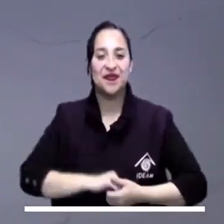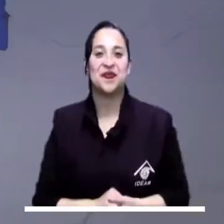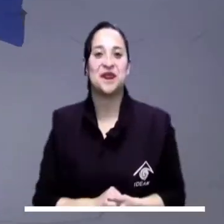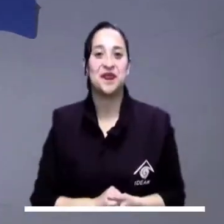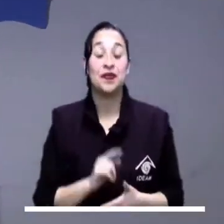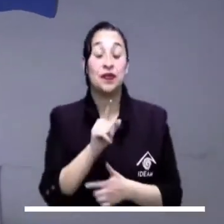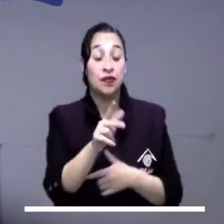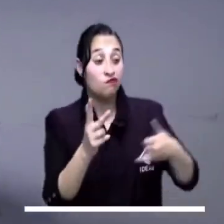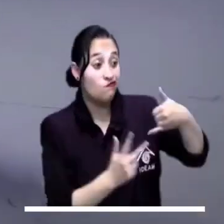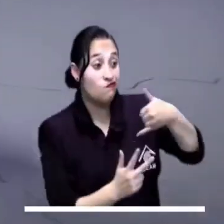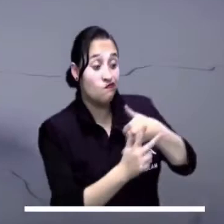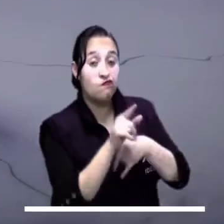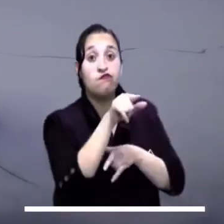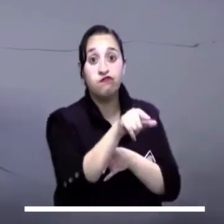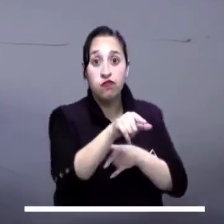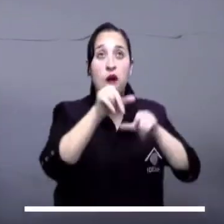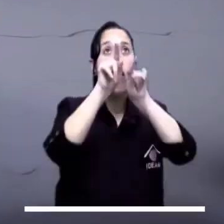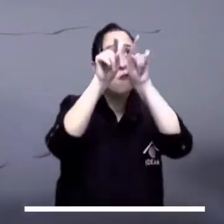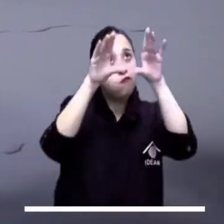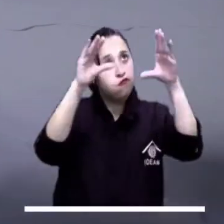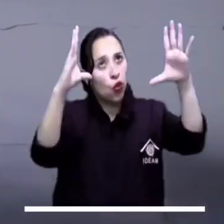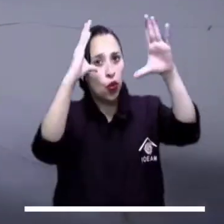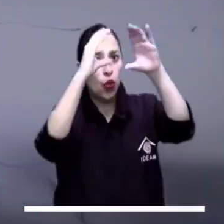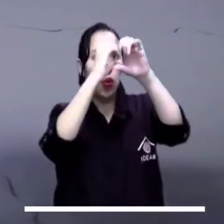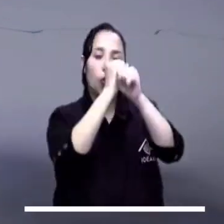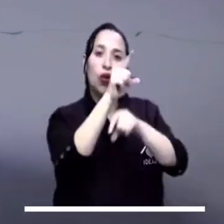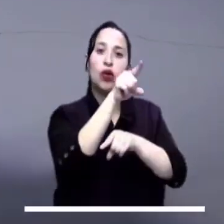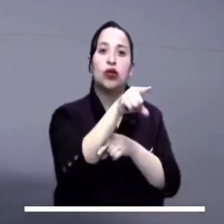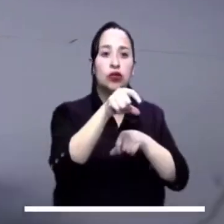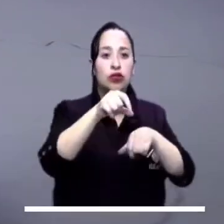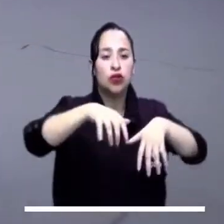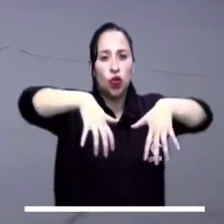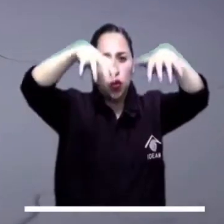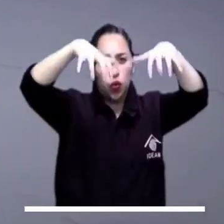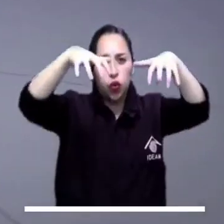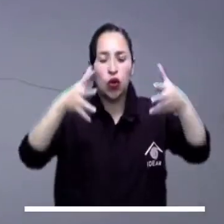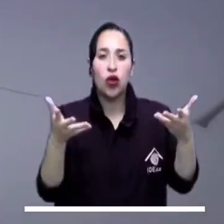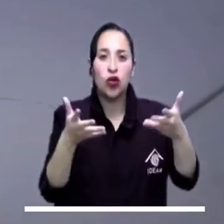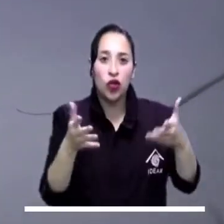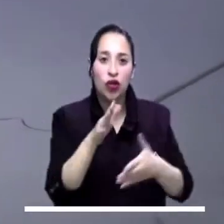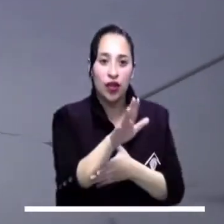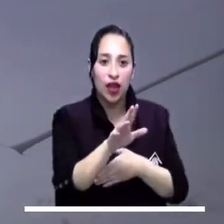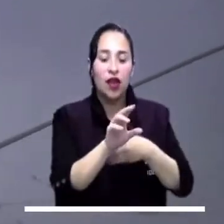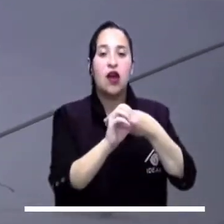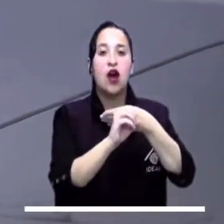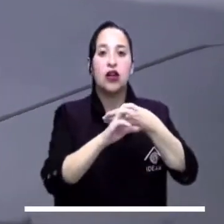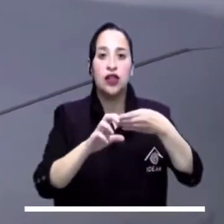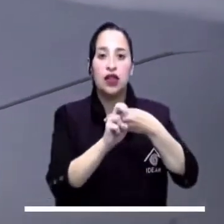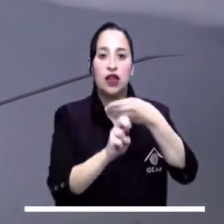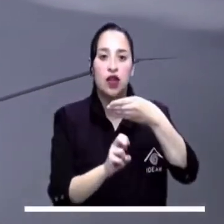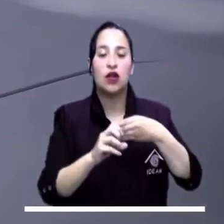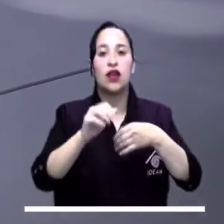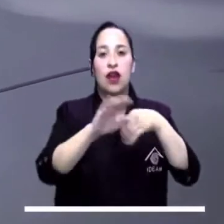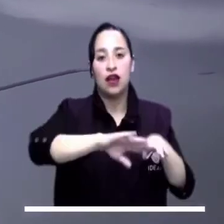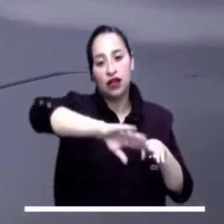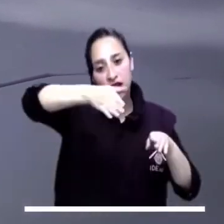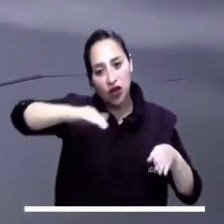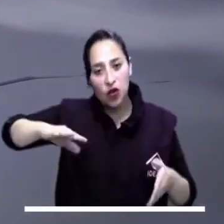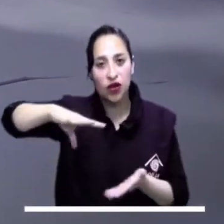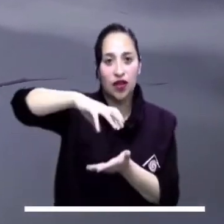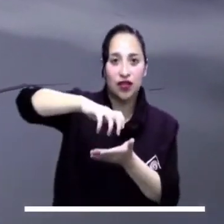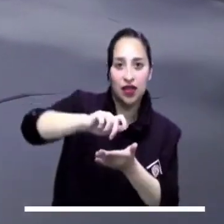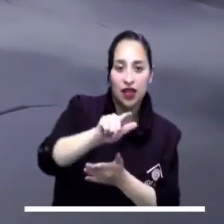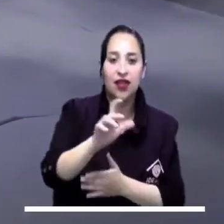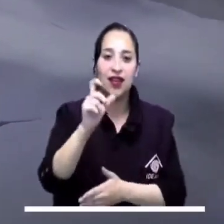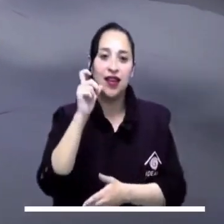Nariño. Nuestra región andina espera cielo con alta nubosidad y algunas lluvias pueden caer sobre el occidente y norte de Antioquia, centro y sur